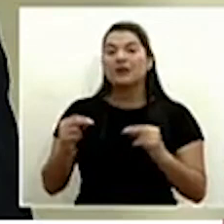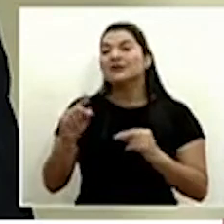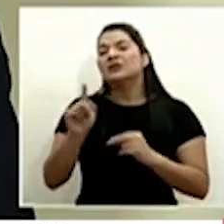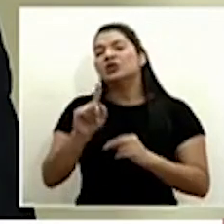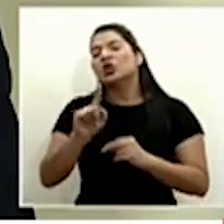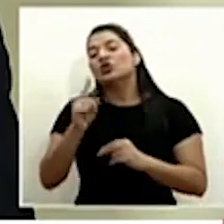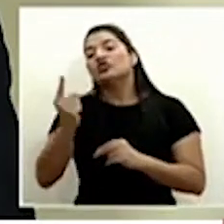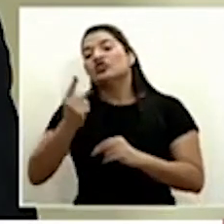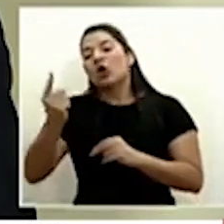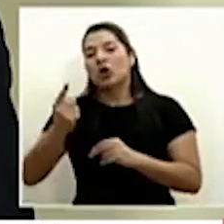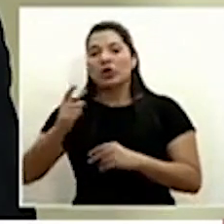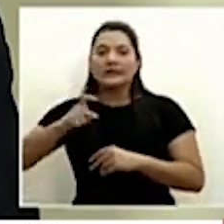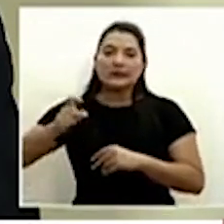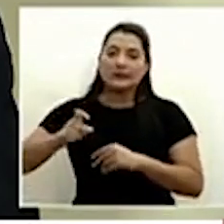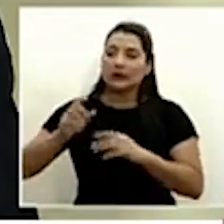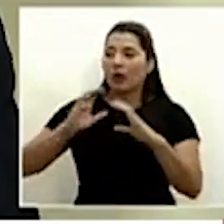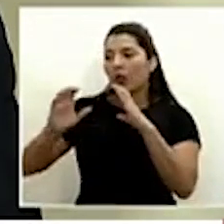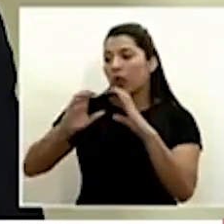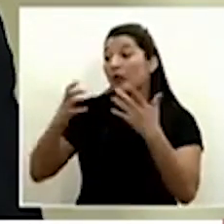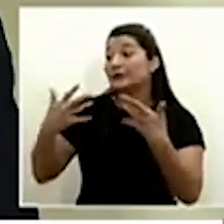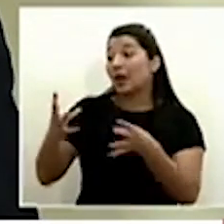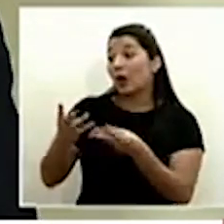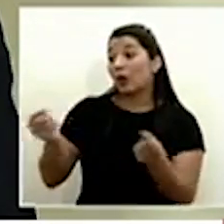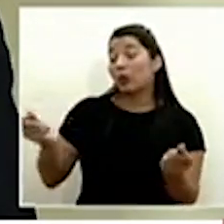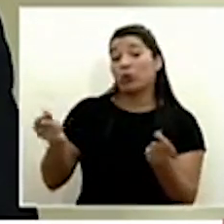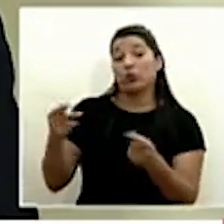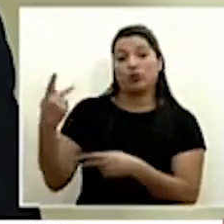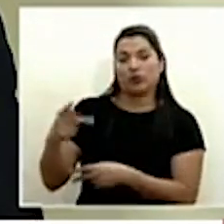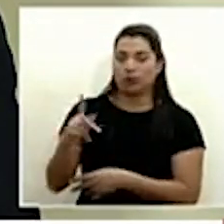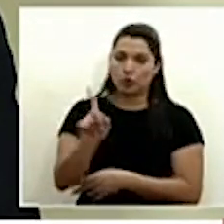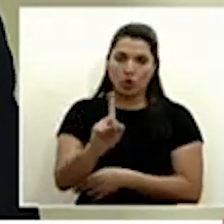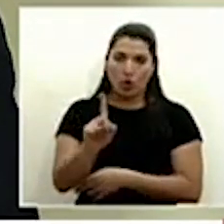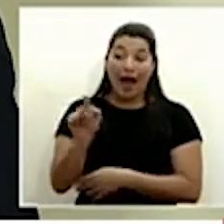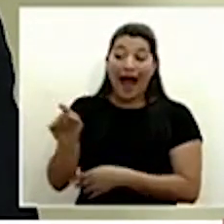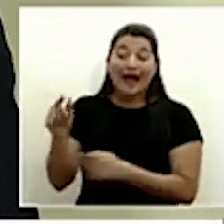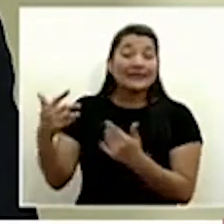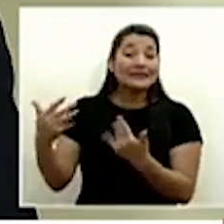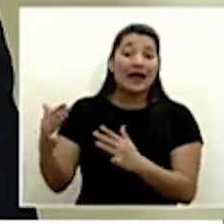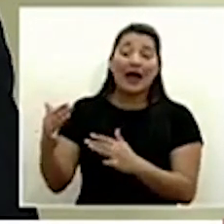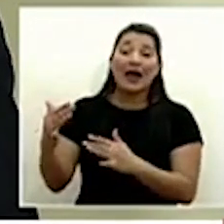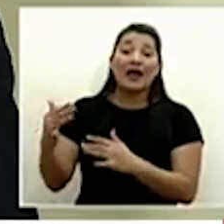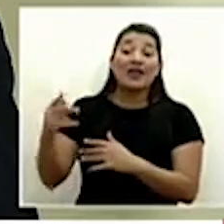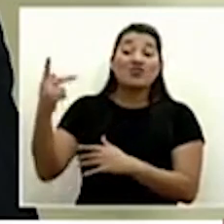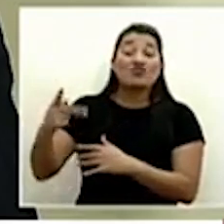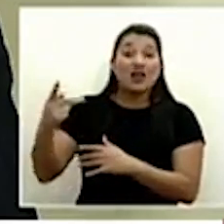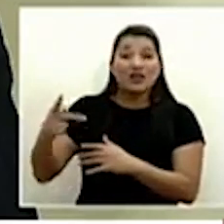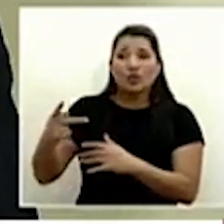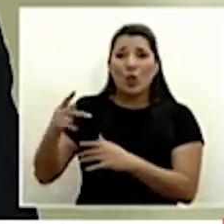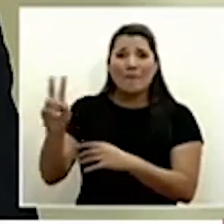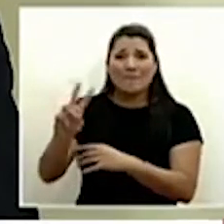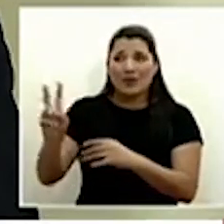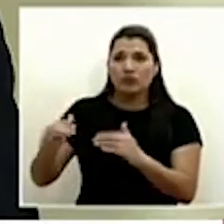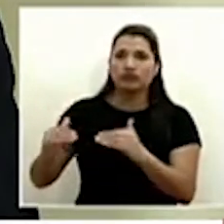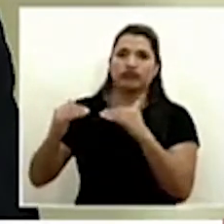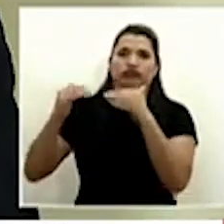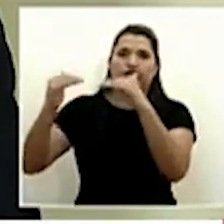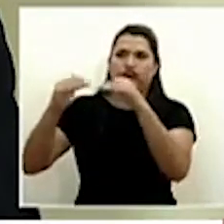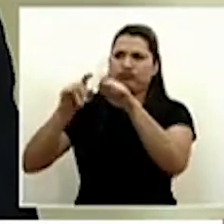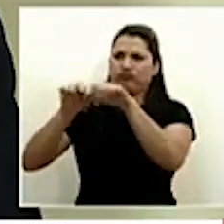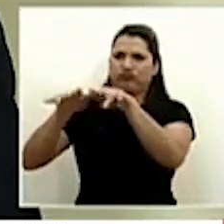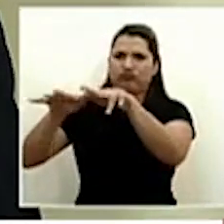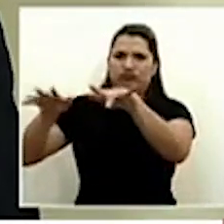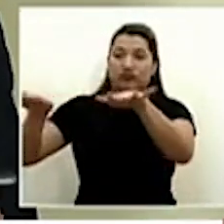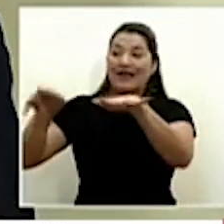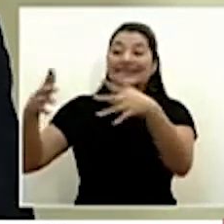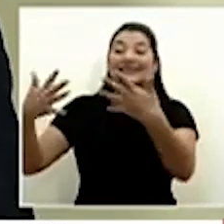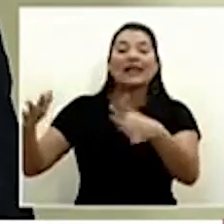una aproximación en ese sentido ya hay transmisión sostenida y eso pues no se puede, como yo lo he indicado anteriormente revertir de forma fácil o